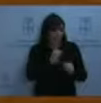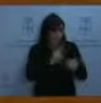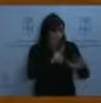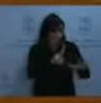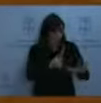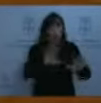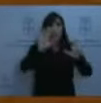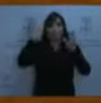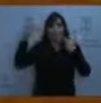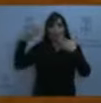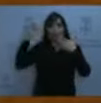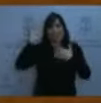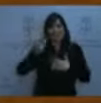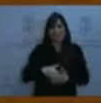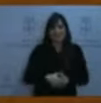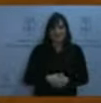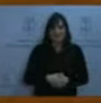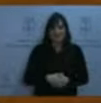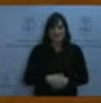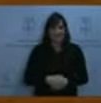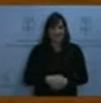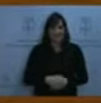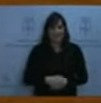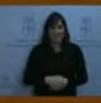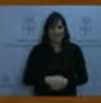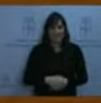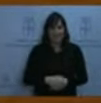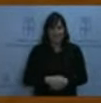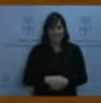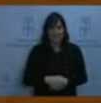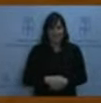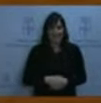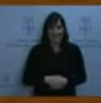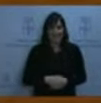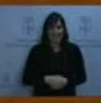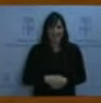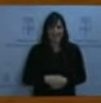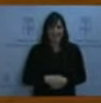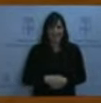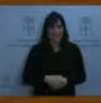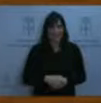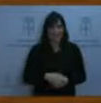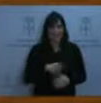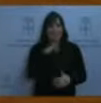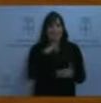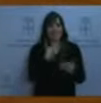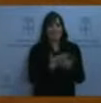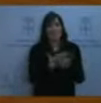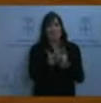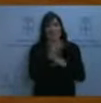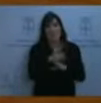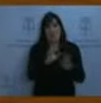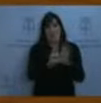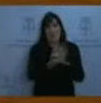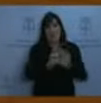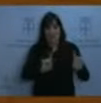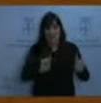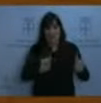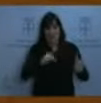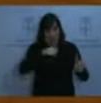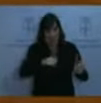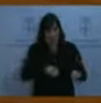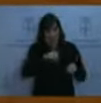No, no, qué va, qué va. Porque, miren, la PNL que les traemos nosotros hoy aquí a su consideración trata